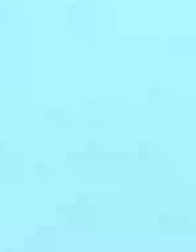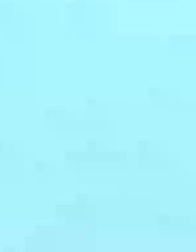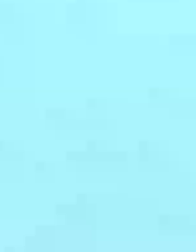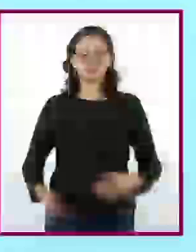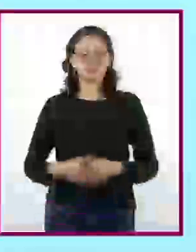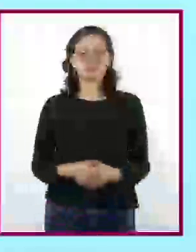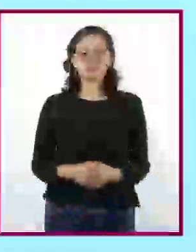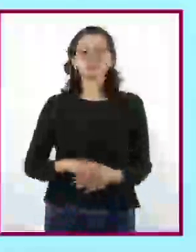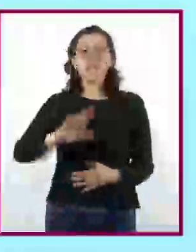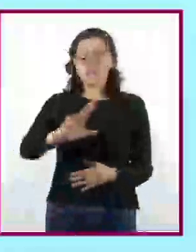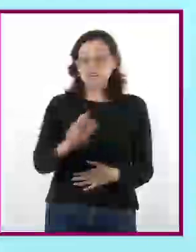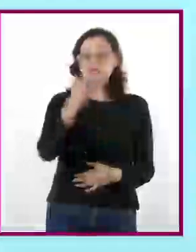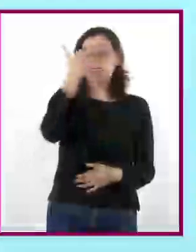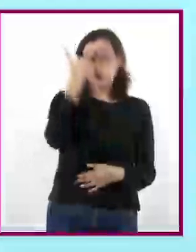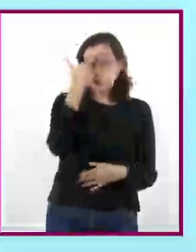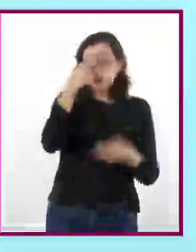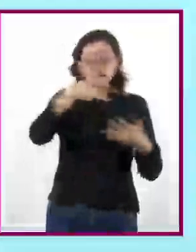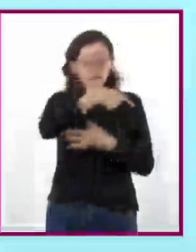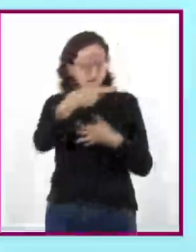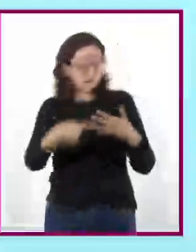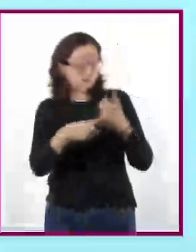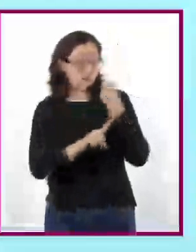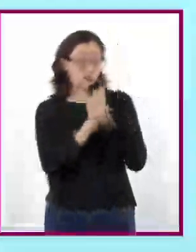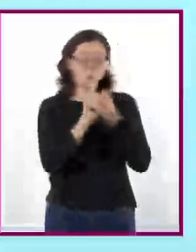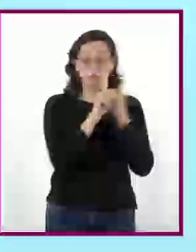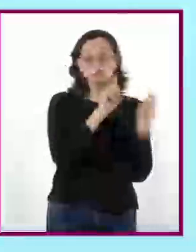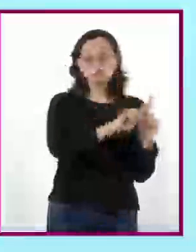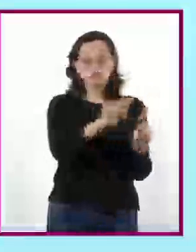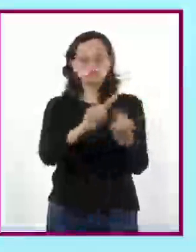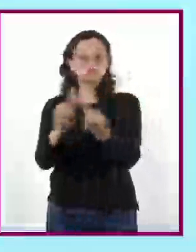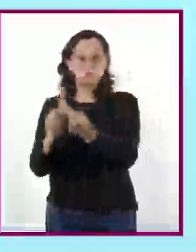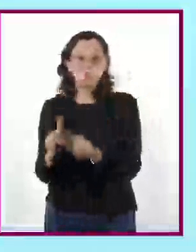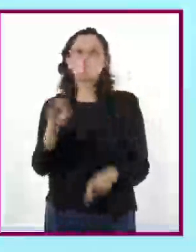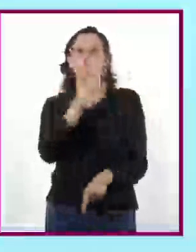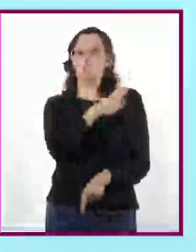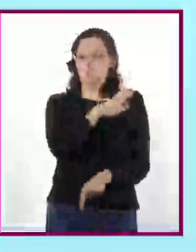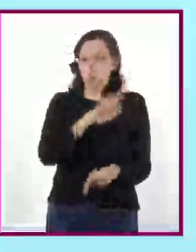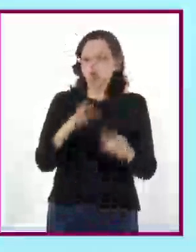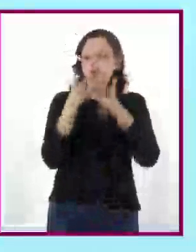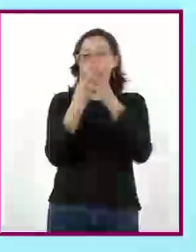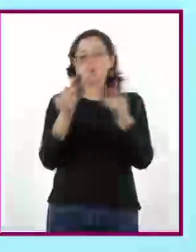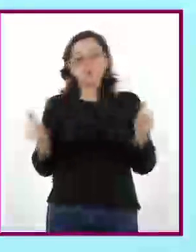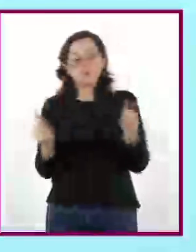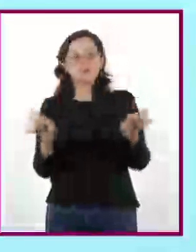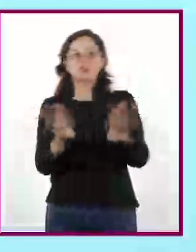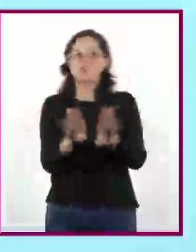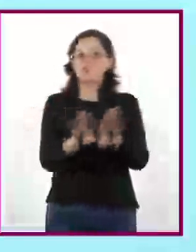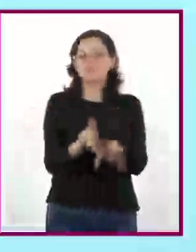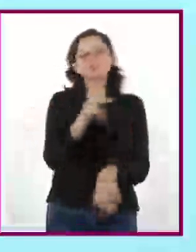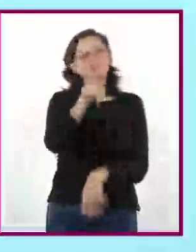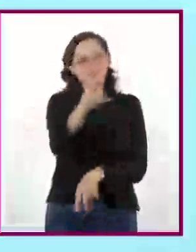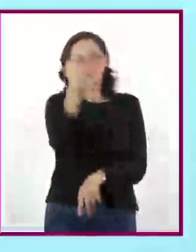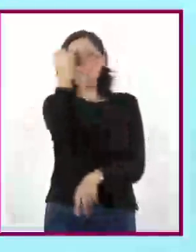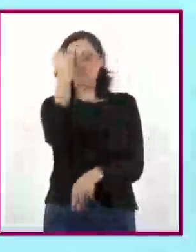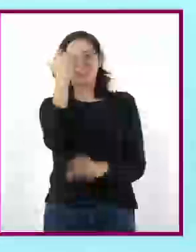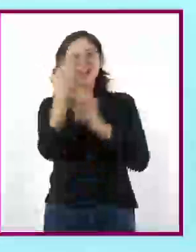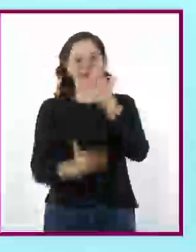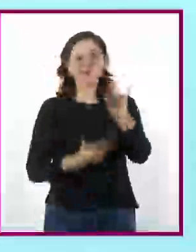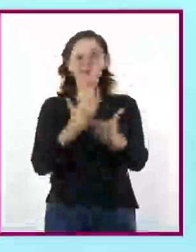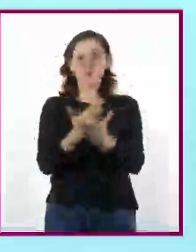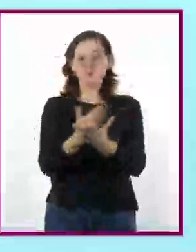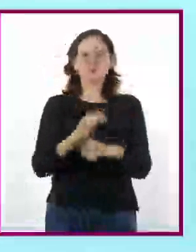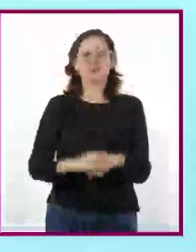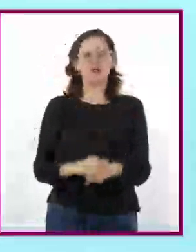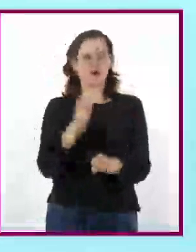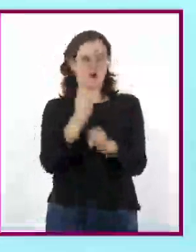Recuerden que estos y muchos otros problemas sociales se pueden resolver a partir de sus ideas y propuestas. En el